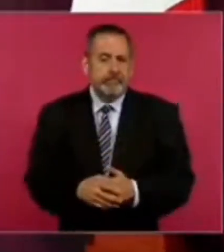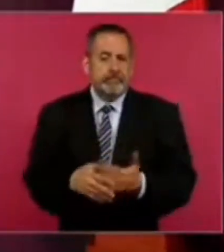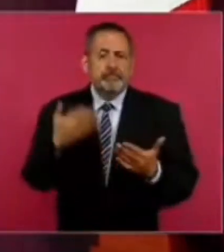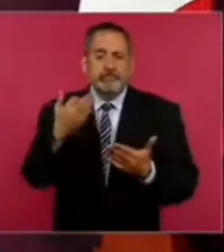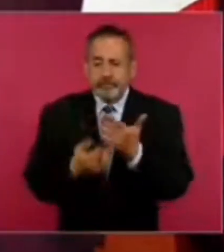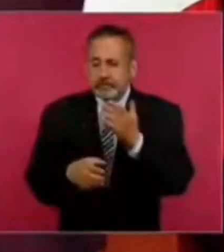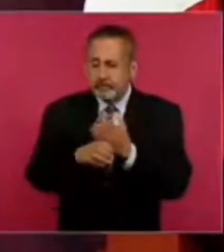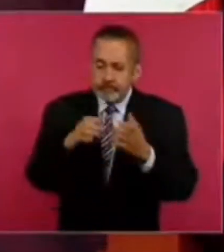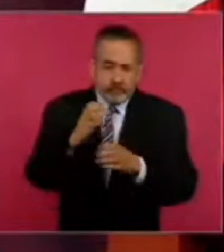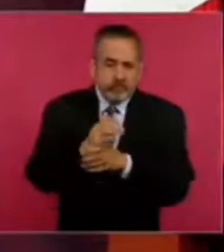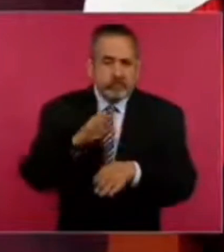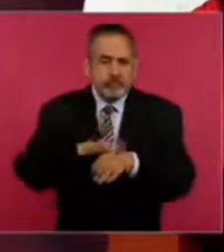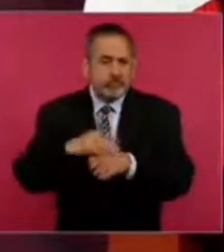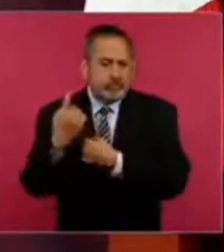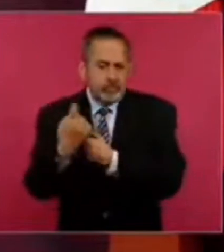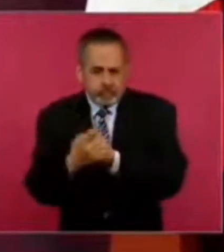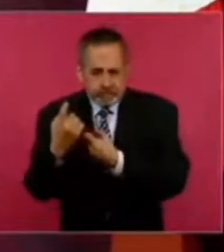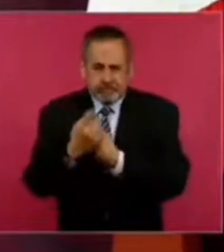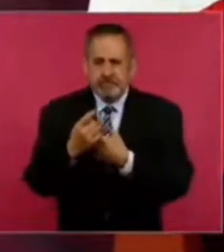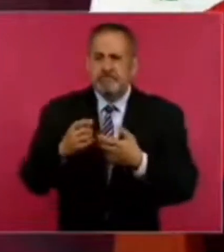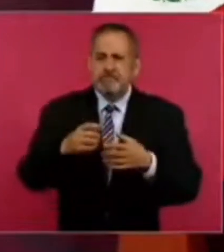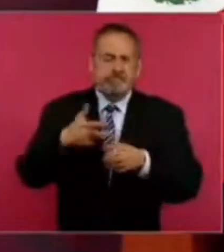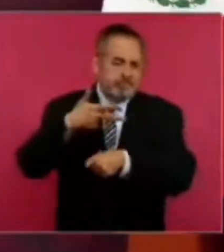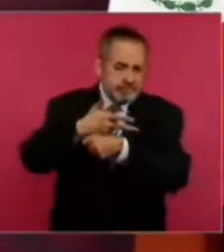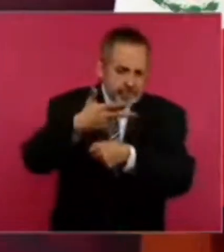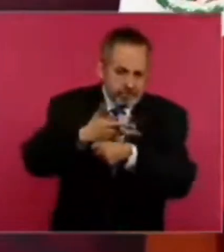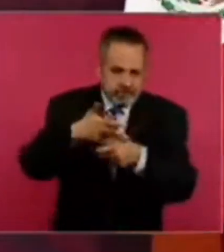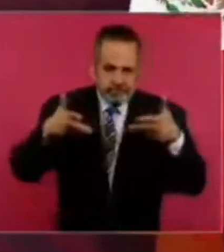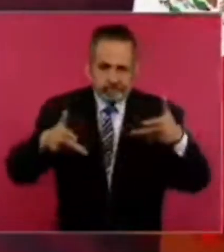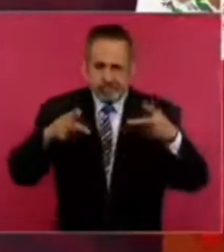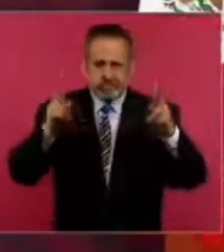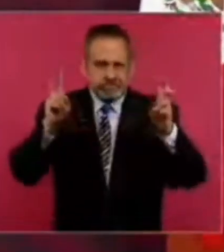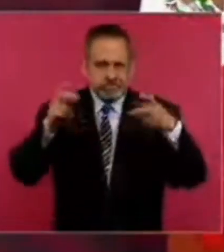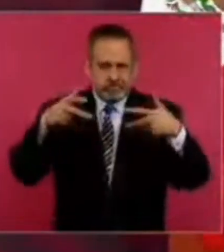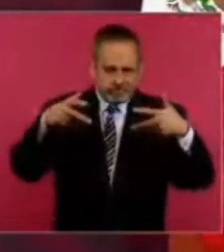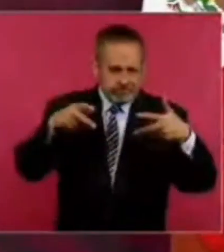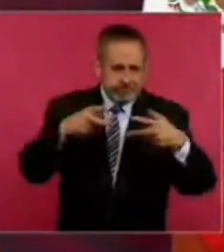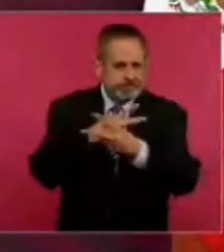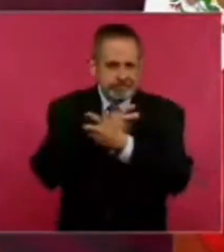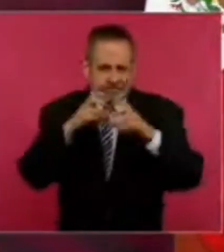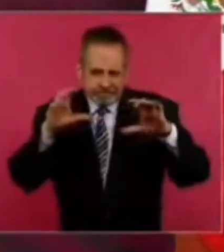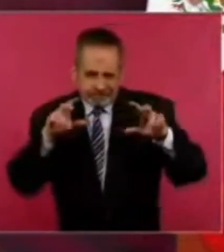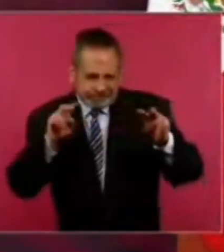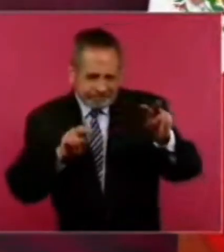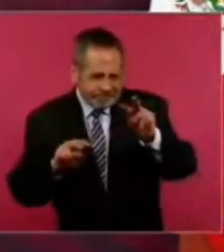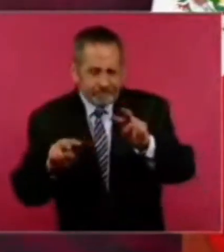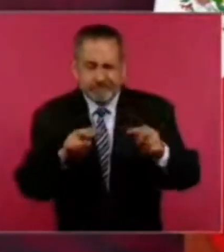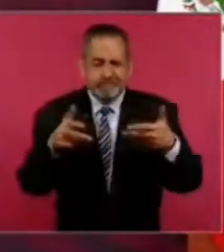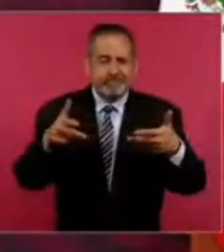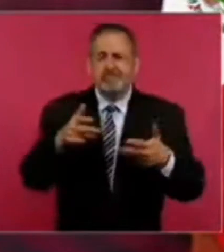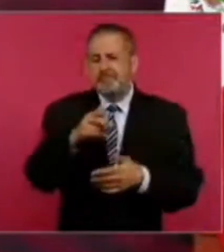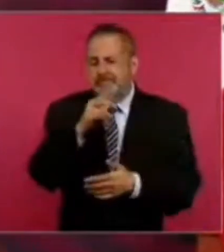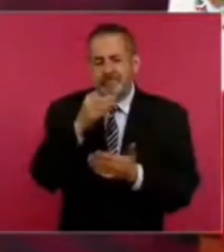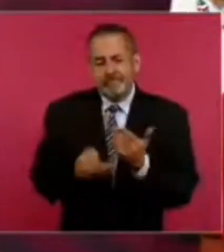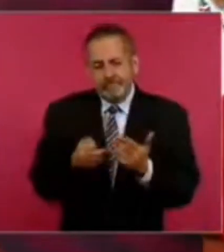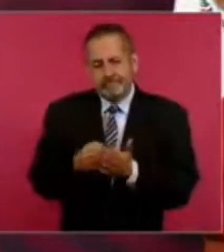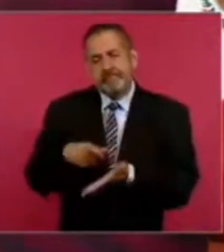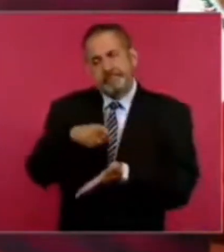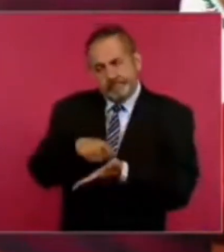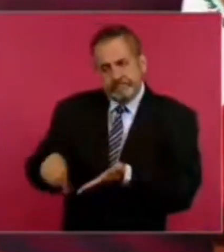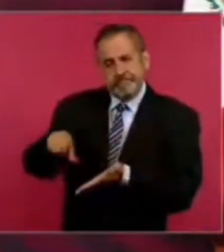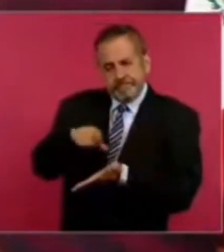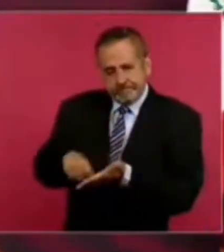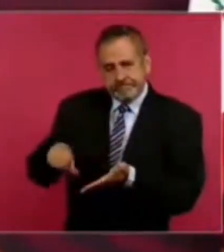equipos automatizados, cámaras, se están adquiriendo y también lo que